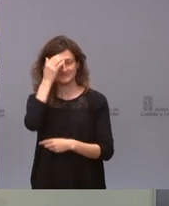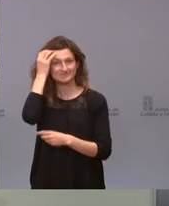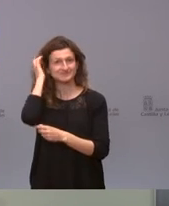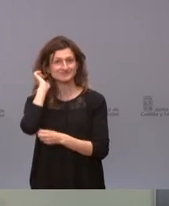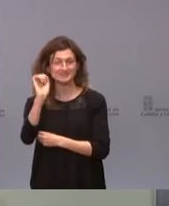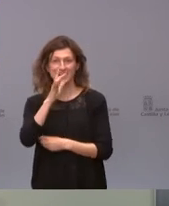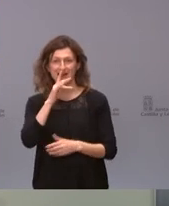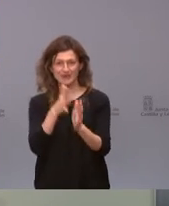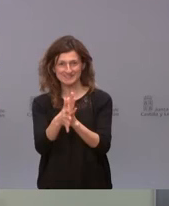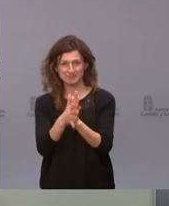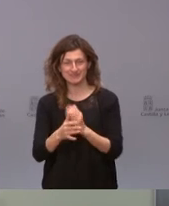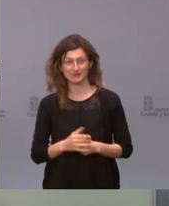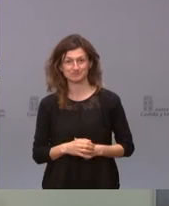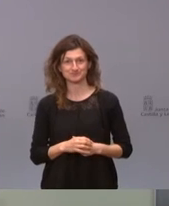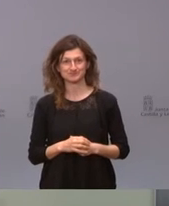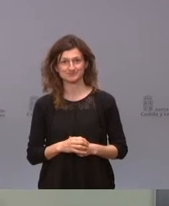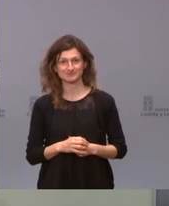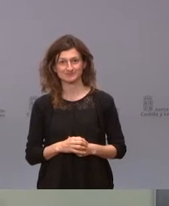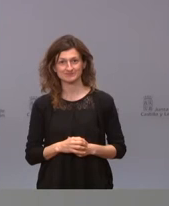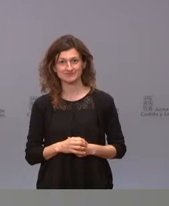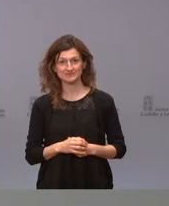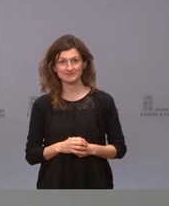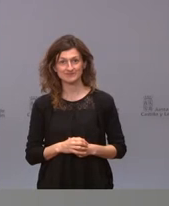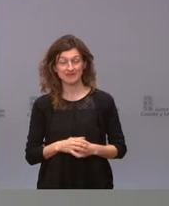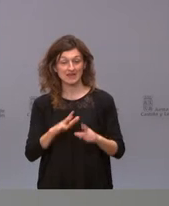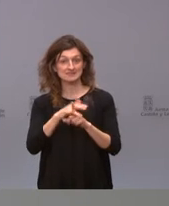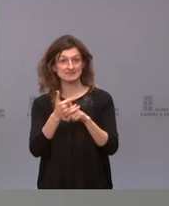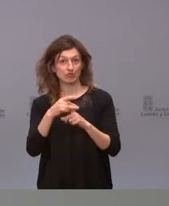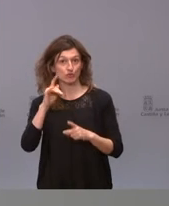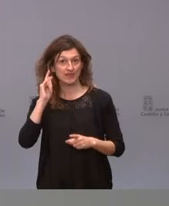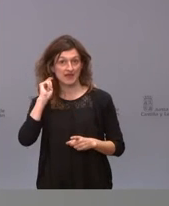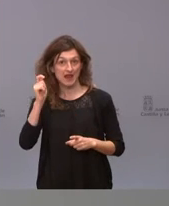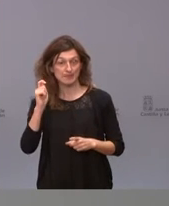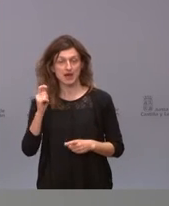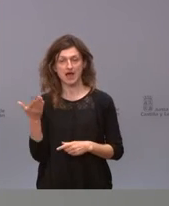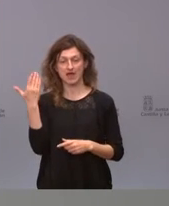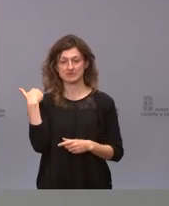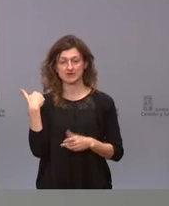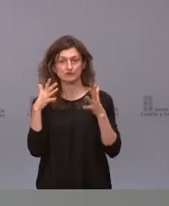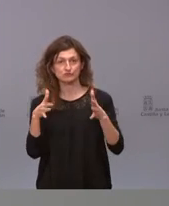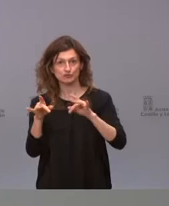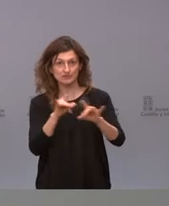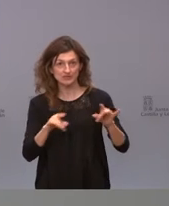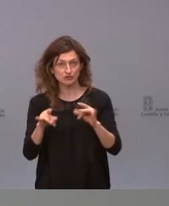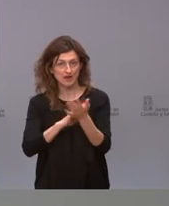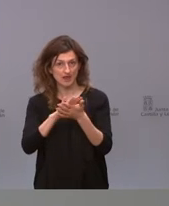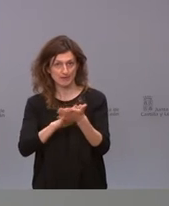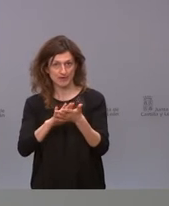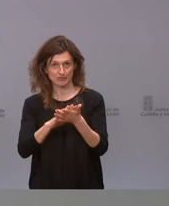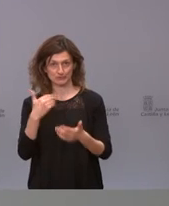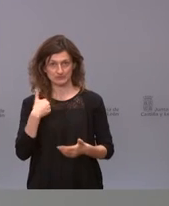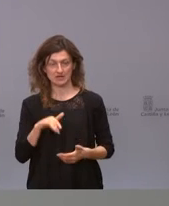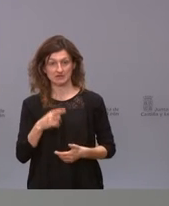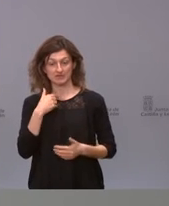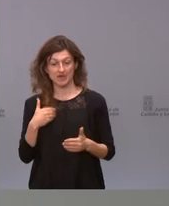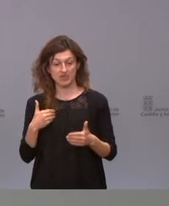lo cuento esto bueno vamos a ver en relación al estado de alarma ayer lo comenté en el consejo interterritorial yo creo que a